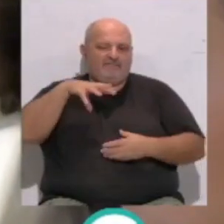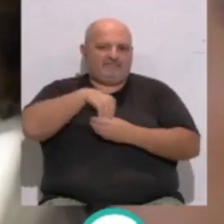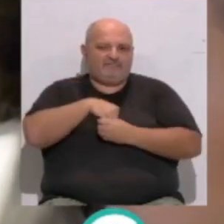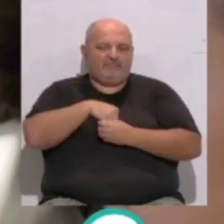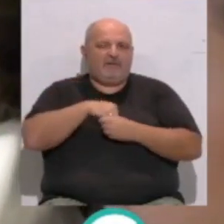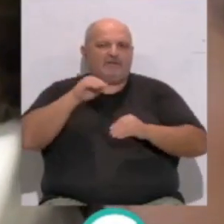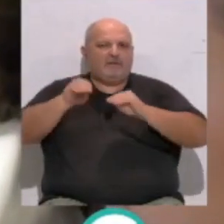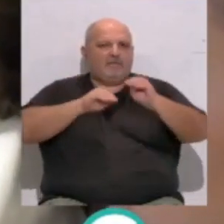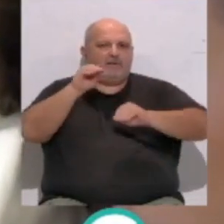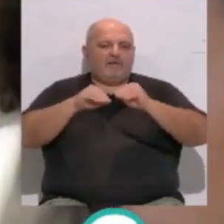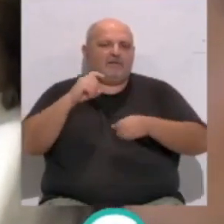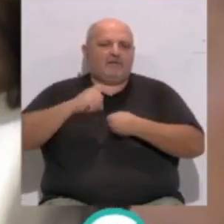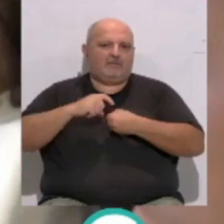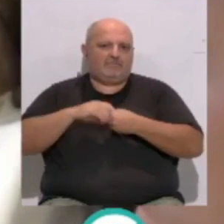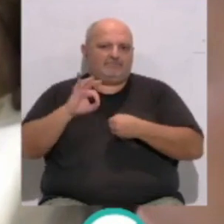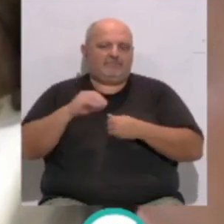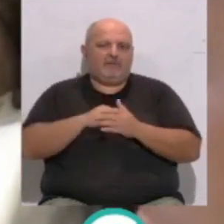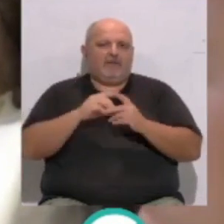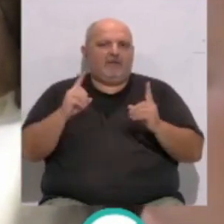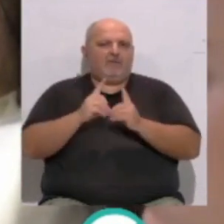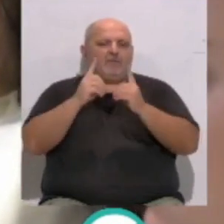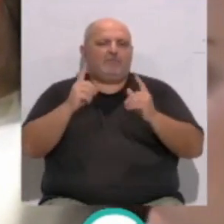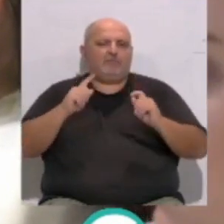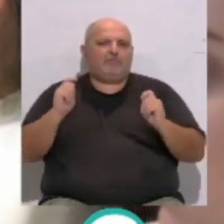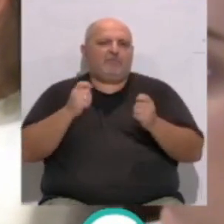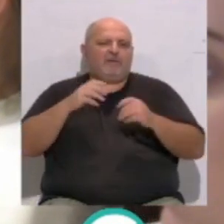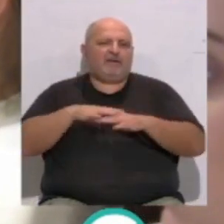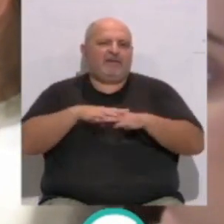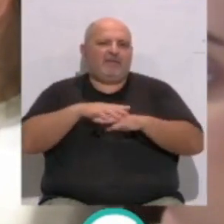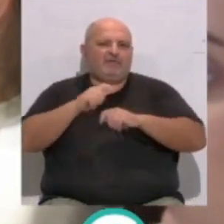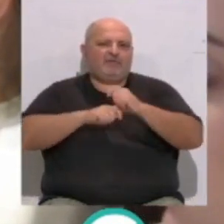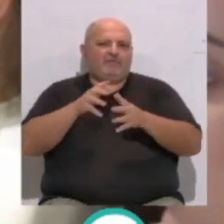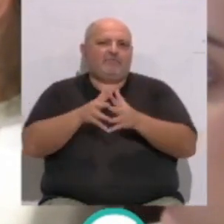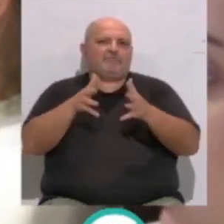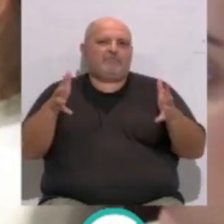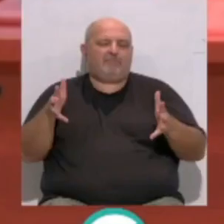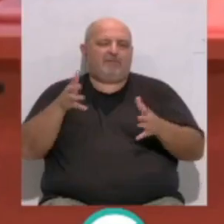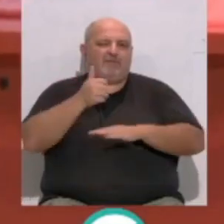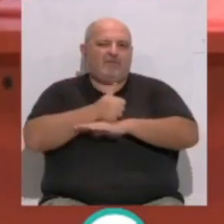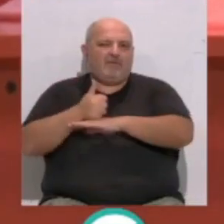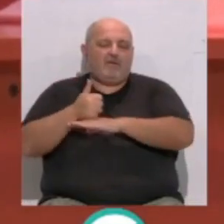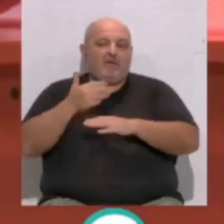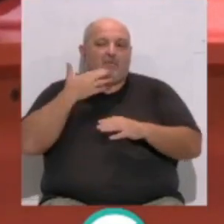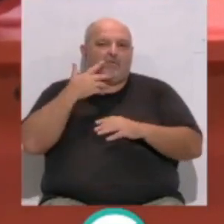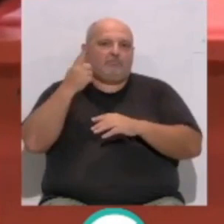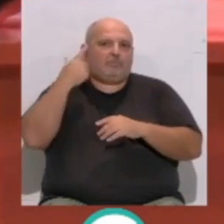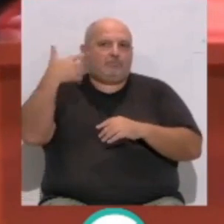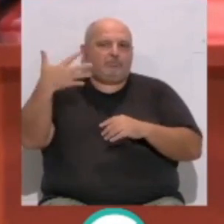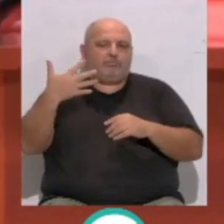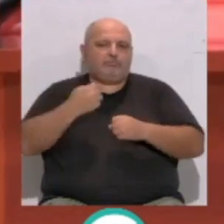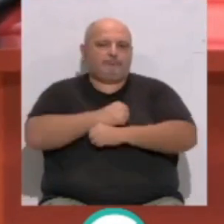Un llamamiento a la participación. El encuentro busca promover el tejido asociativo entre estas ciudadanas de la provincia como bandera del